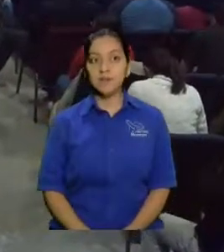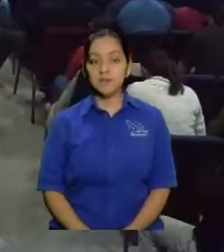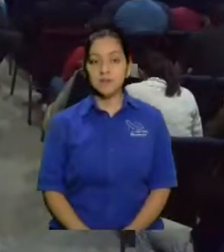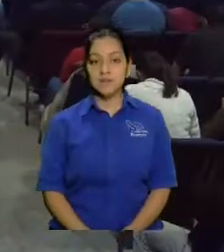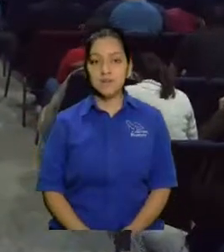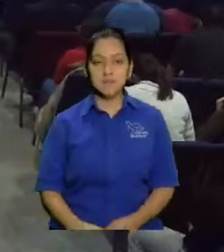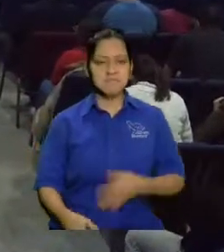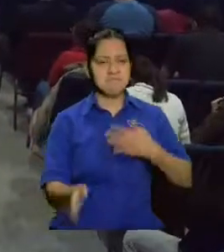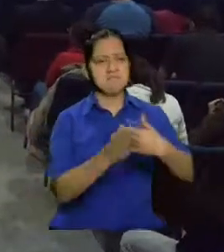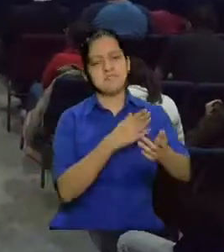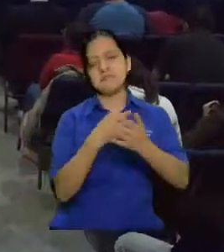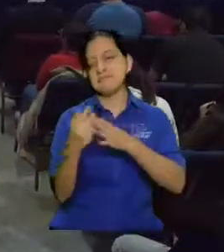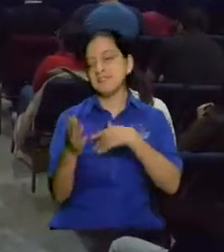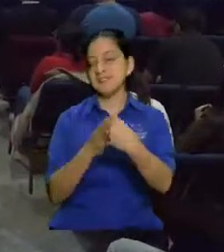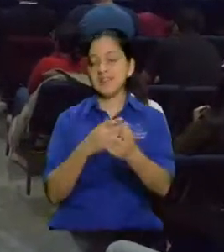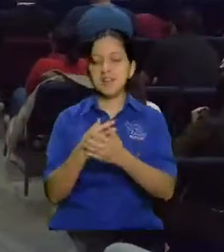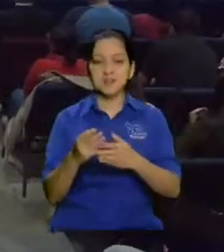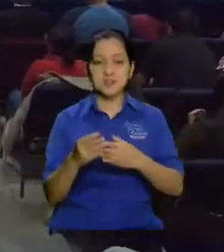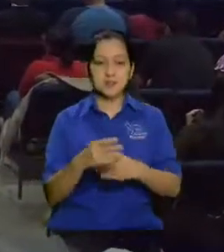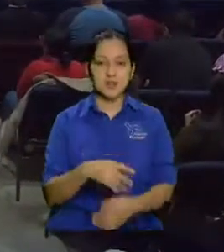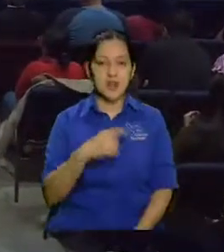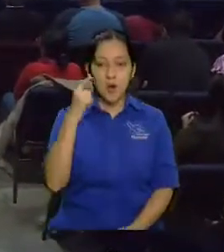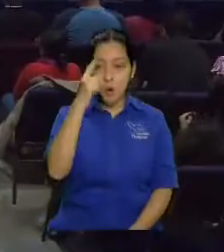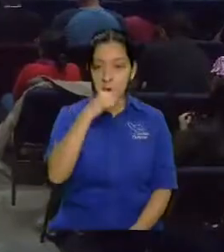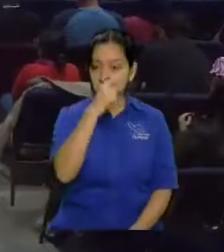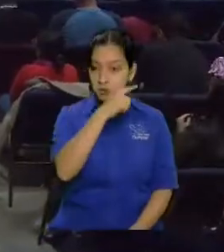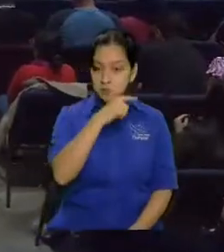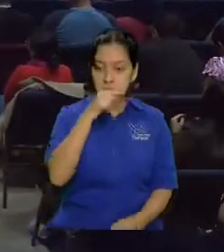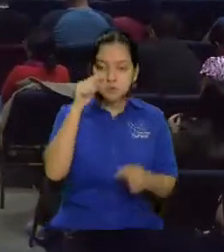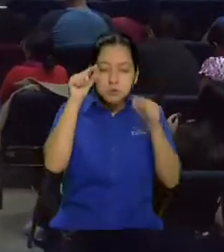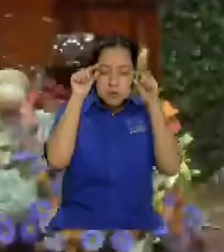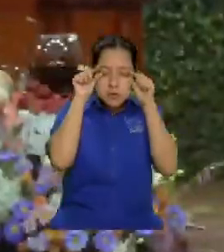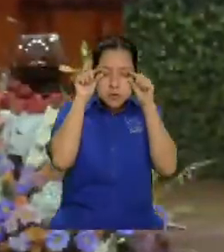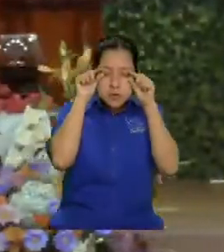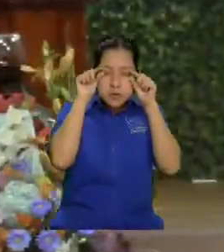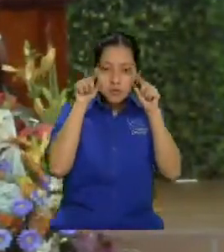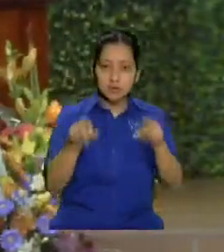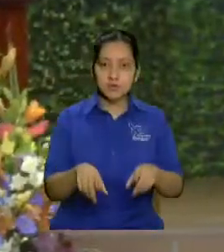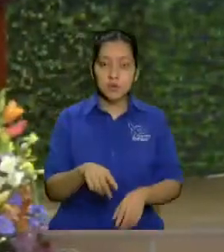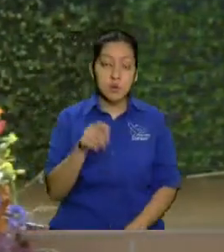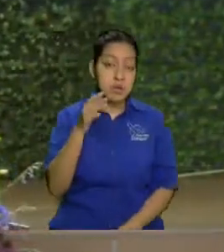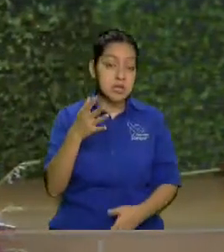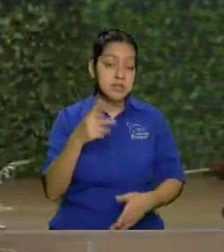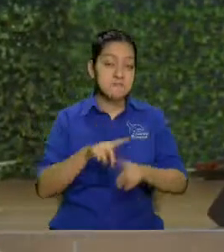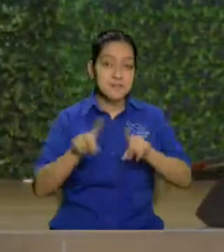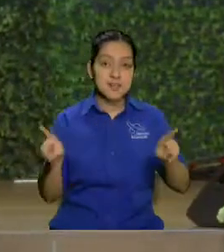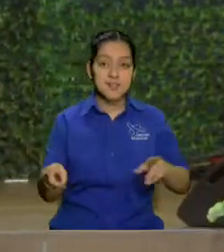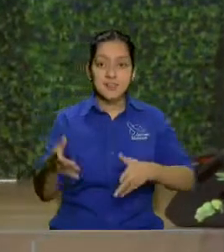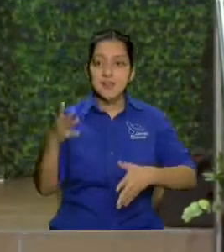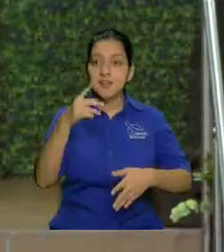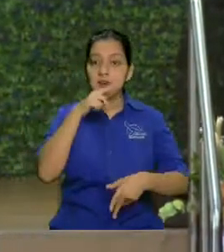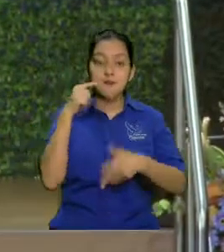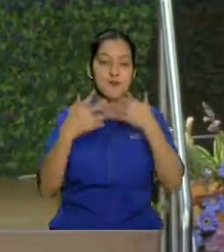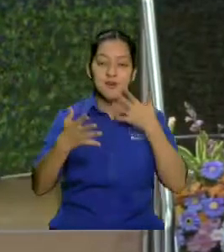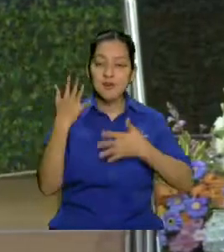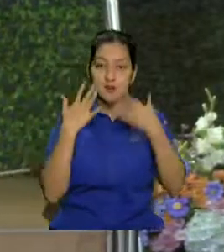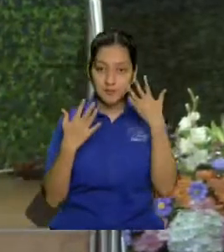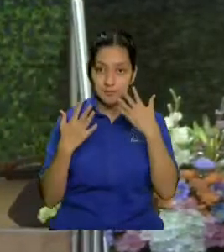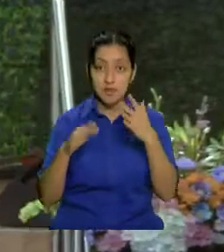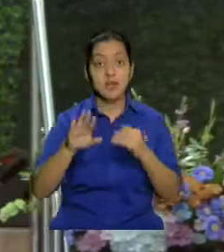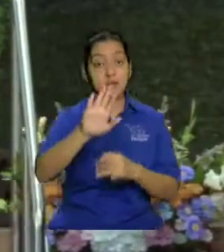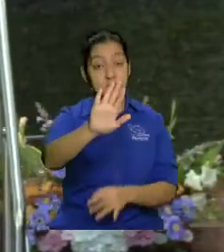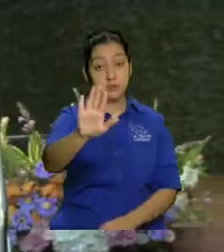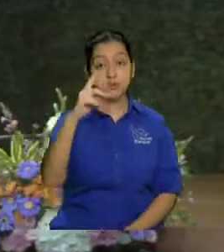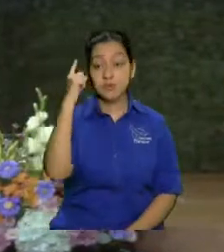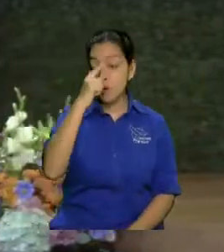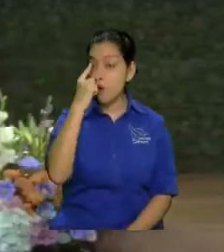no importa si son ojos tapatillos ni de que color sean sus ojos son puertas por medio de